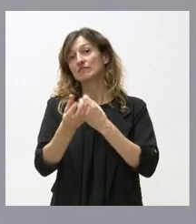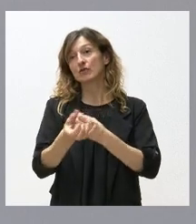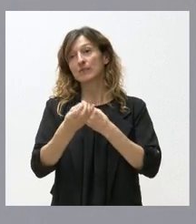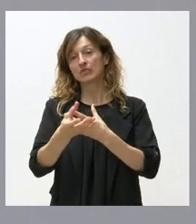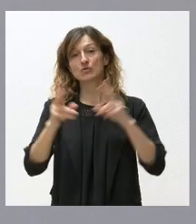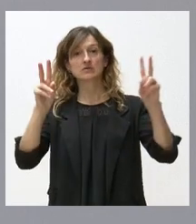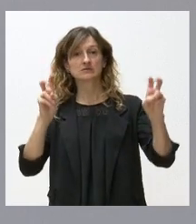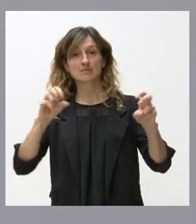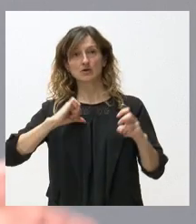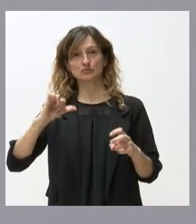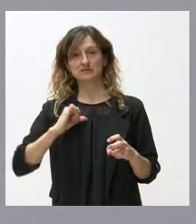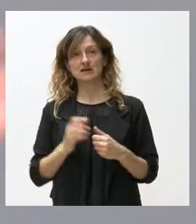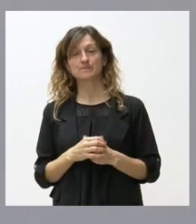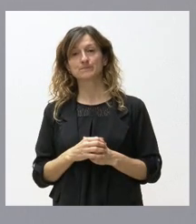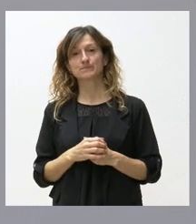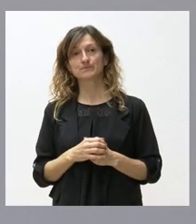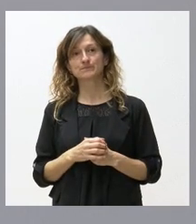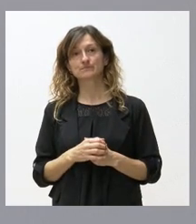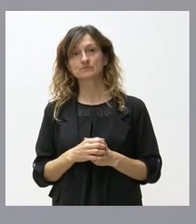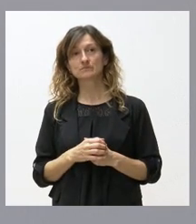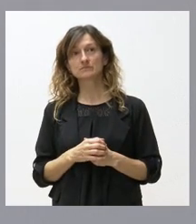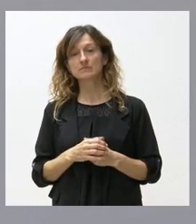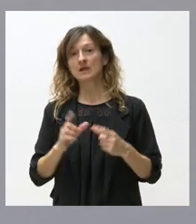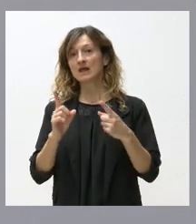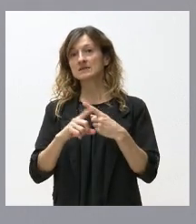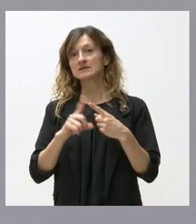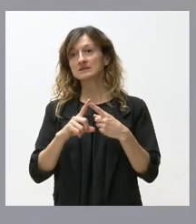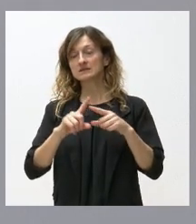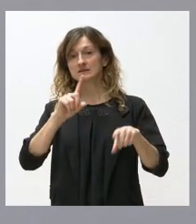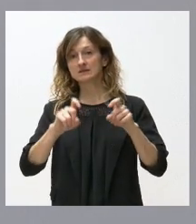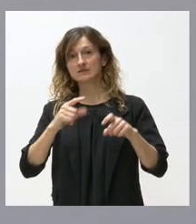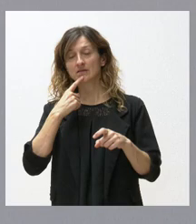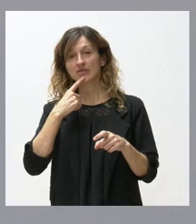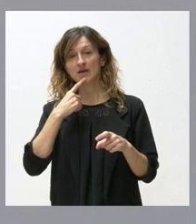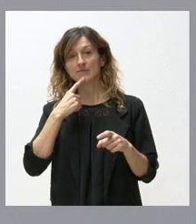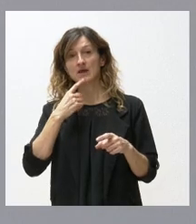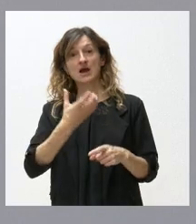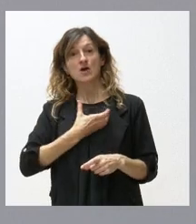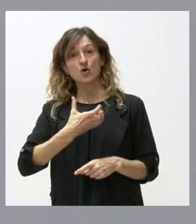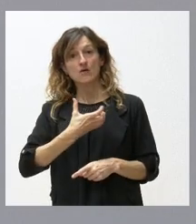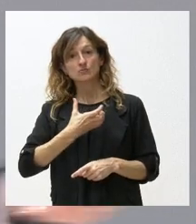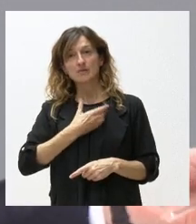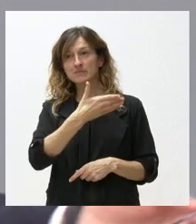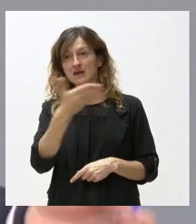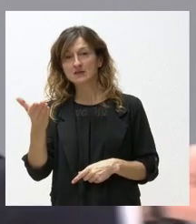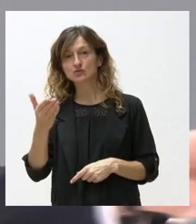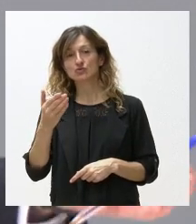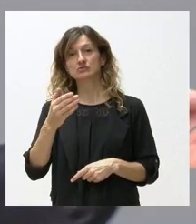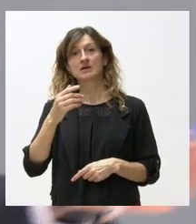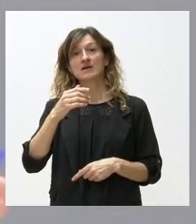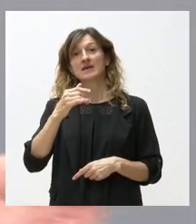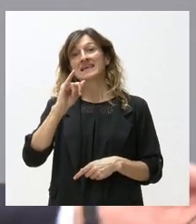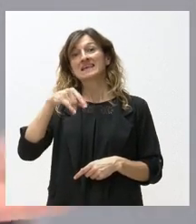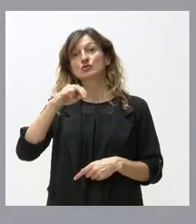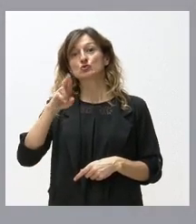respecto desde el hospital y la última cuestión nosotros respetamos lo que decidan todas las corporaciones locales Intur es un espacio abierto